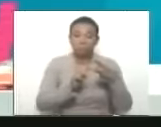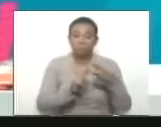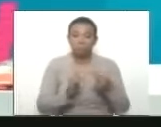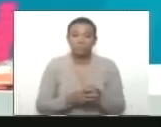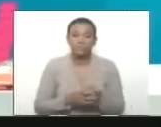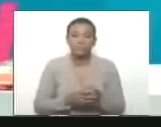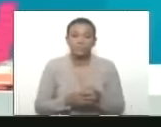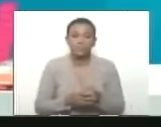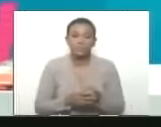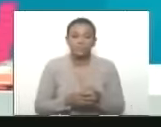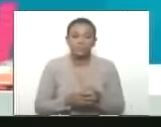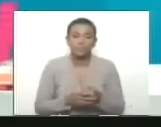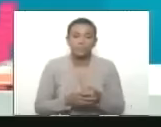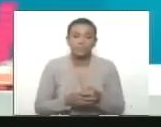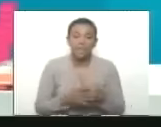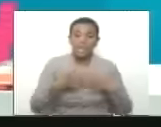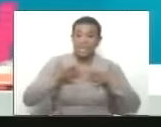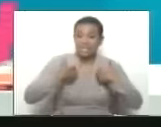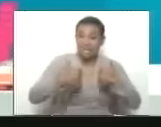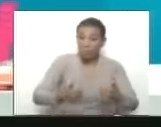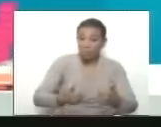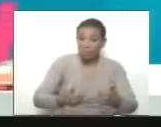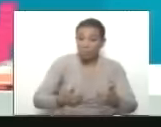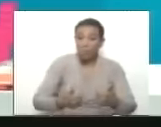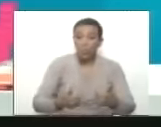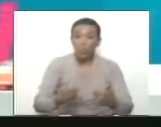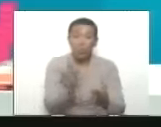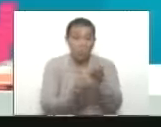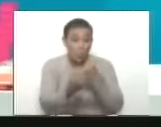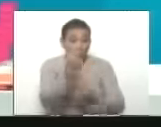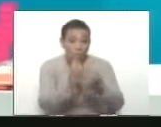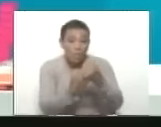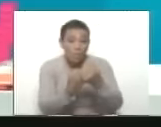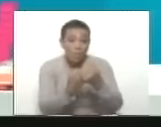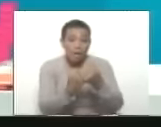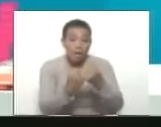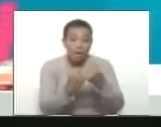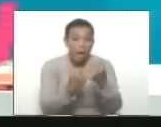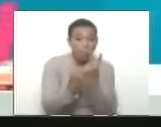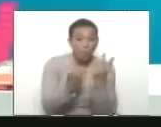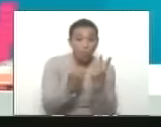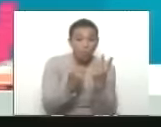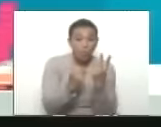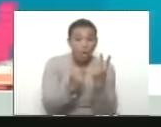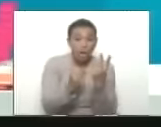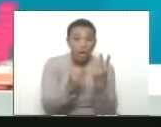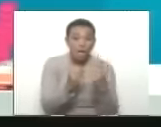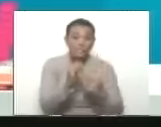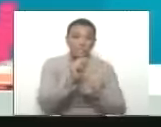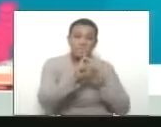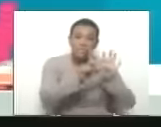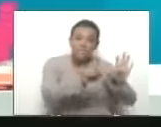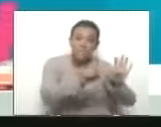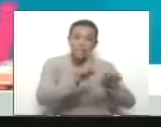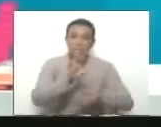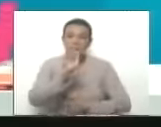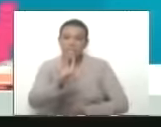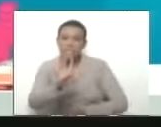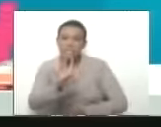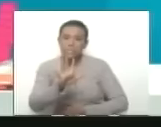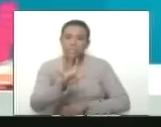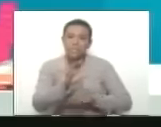O que entre salud y economía va más de 60 y pico de por ciento, casi